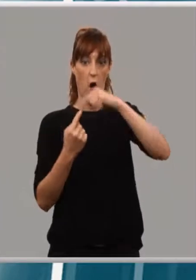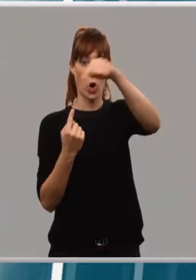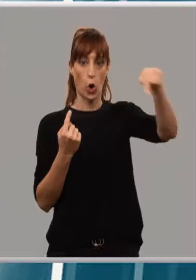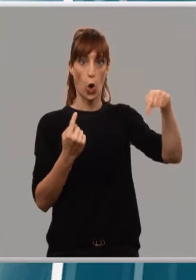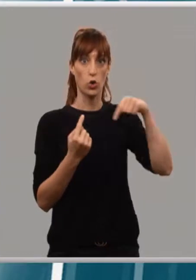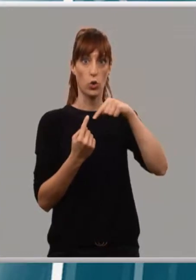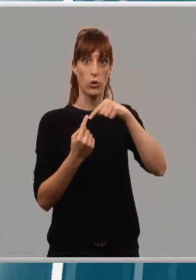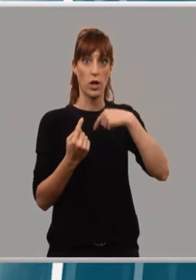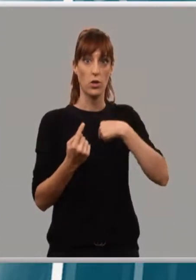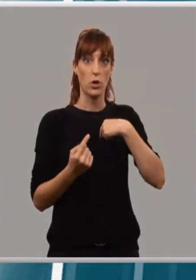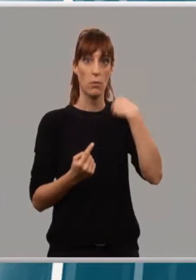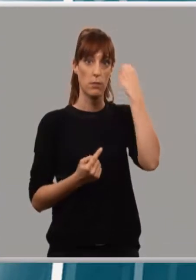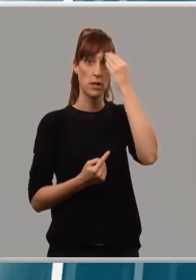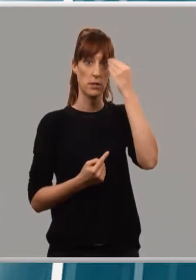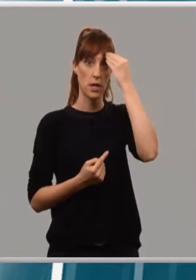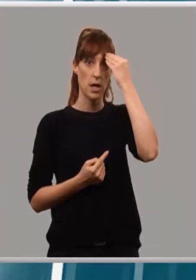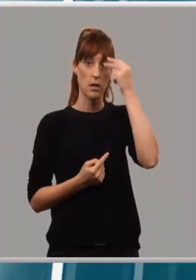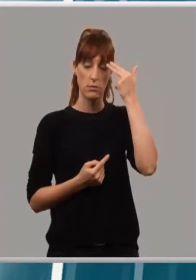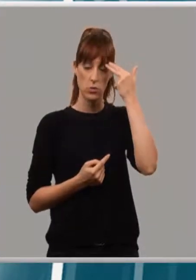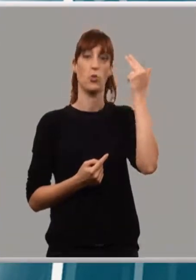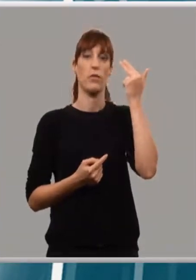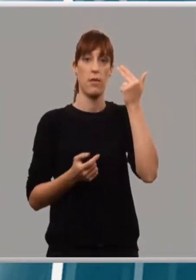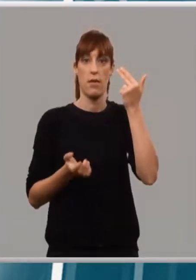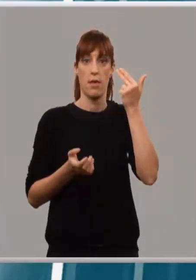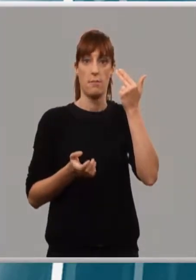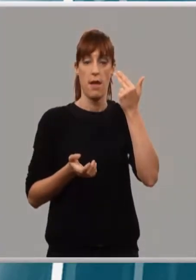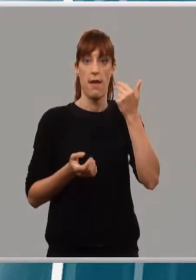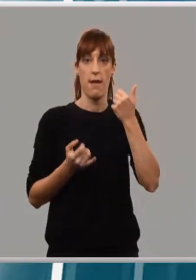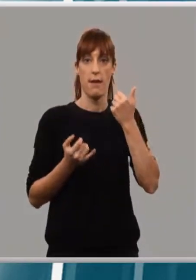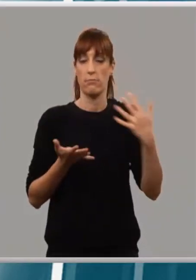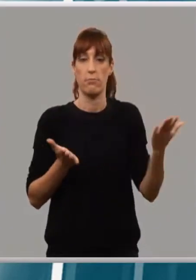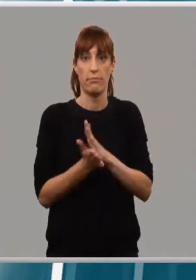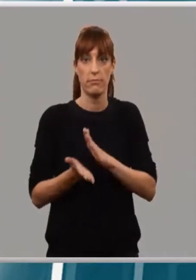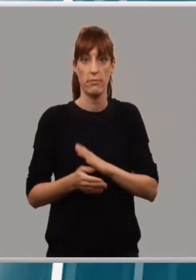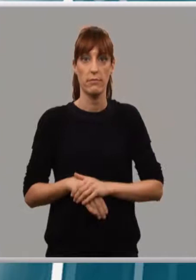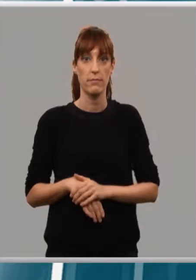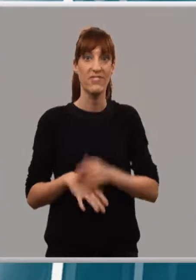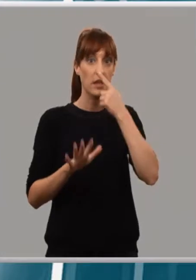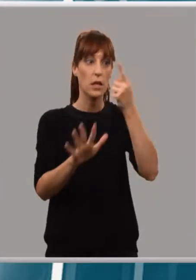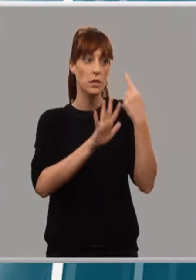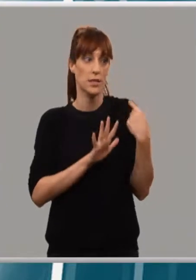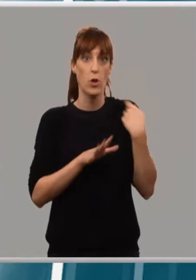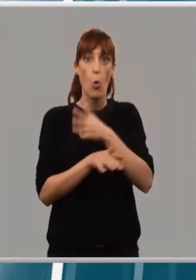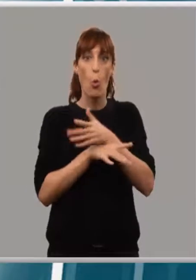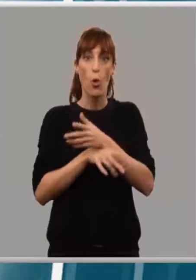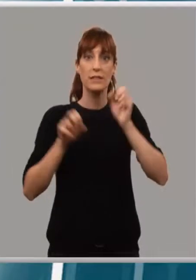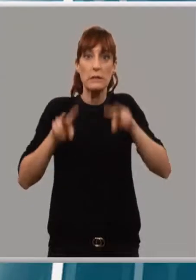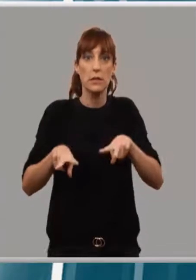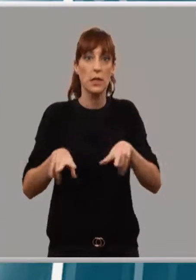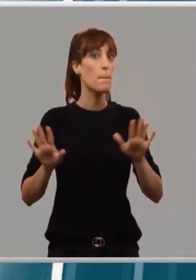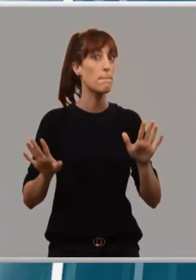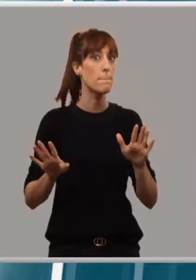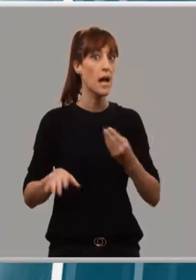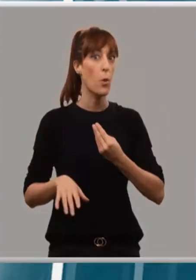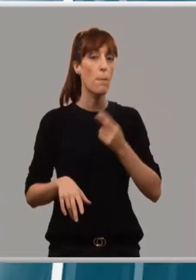en suicidarme, en acabar con todo. Ahora lleva seis años sin jugar, pero el miedo y los recuerdos siguen ahí.